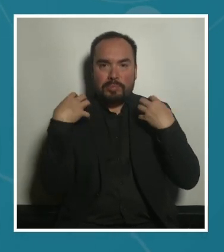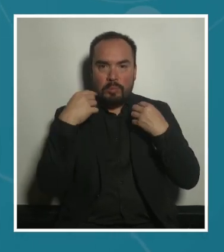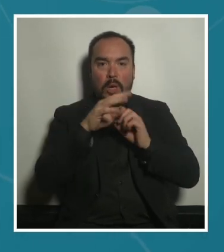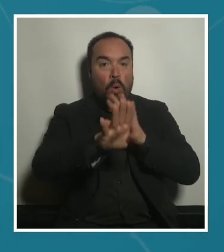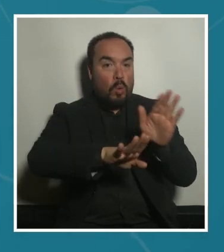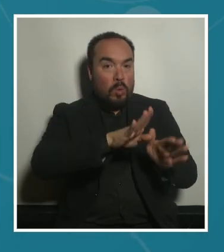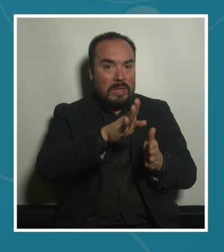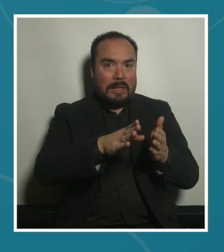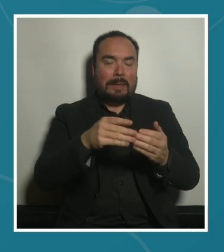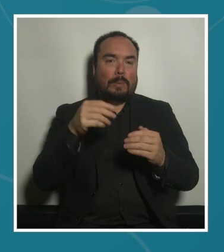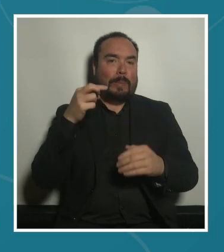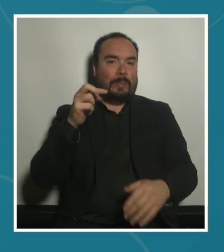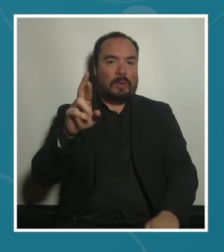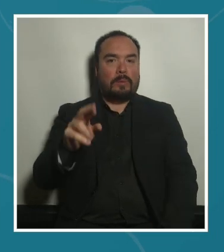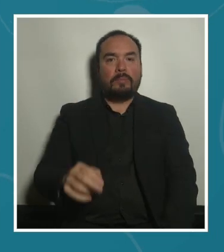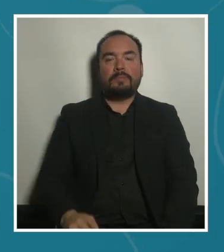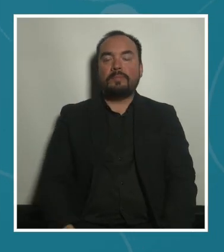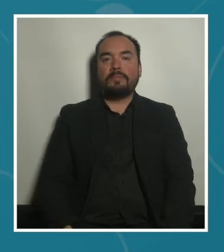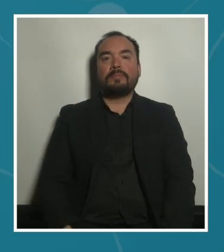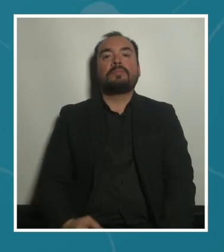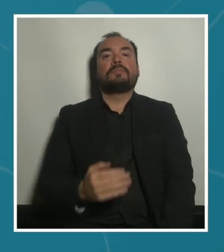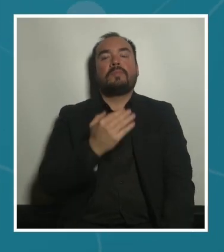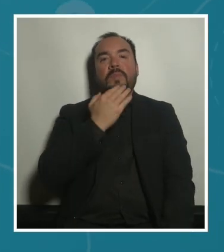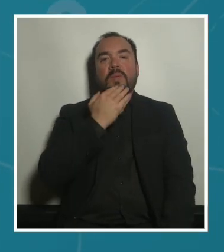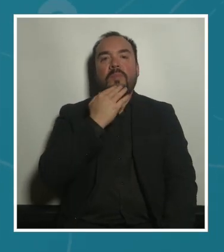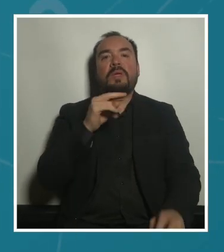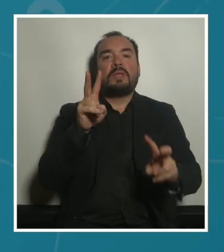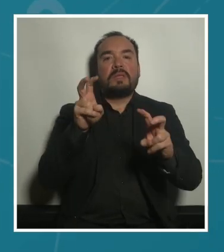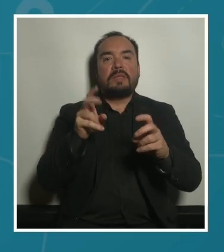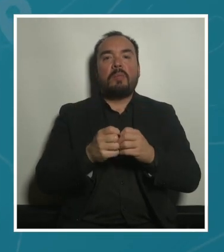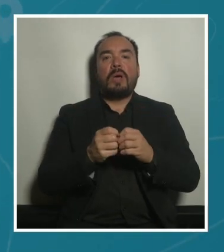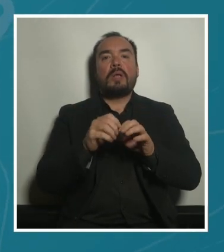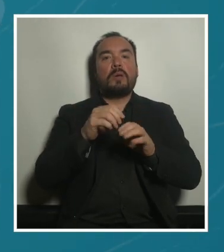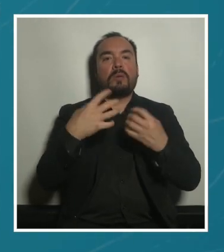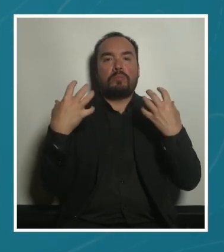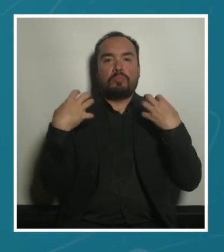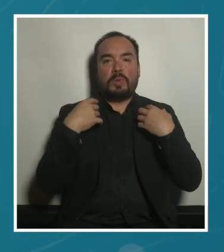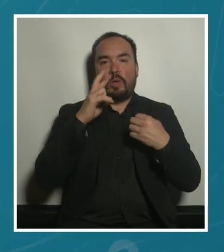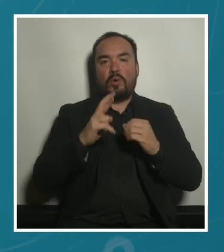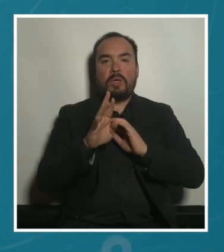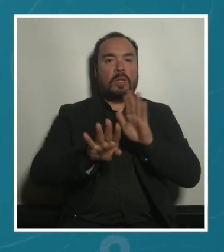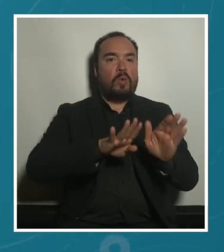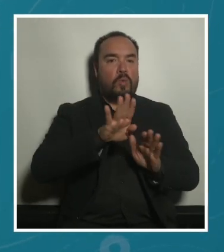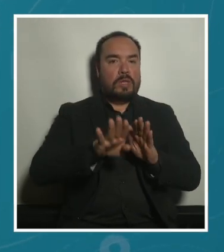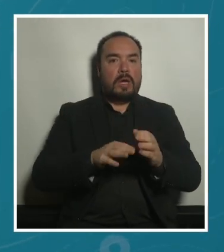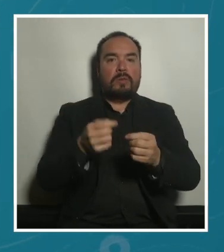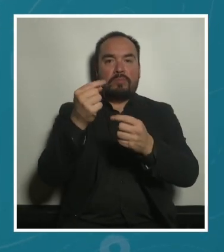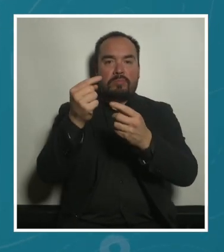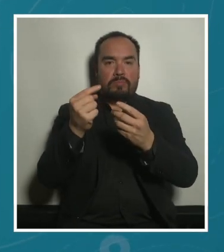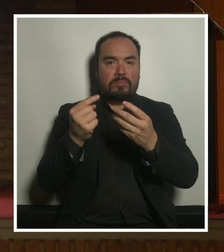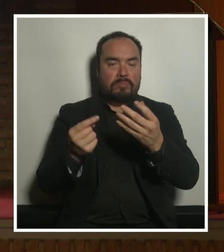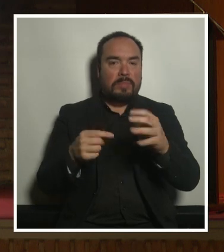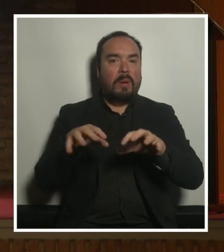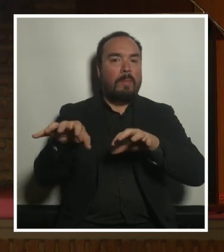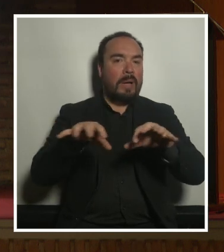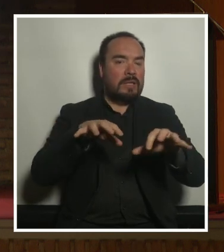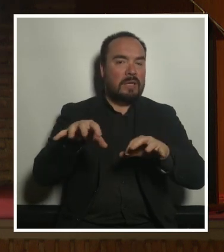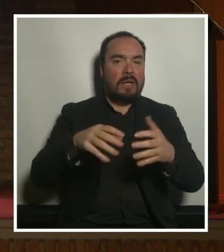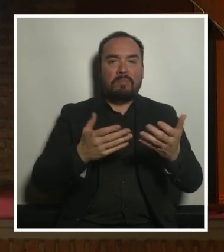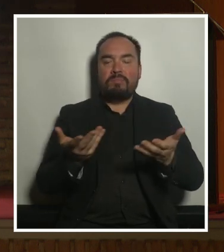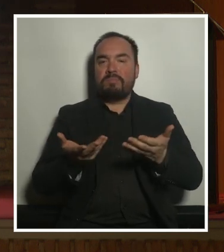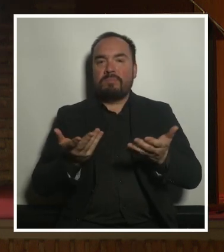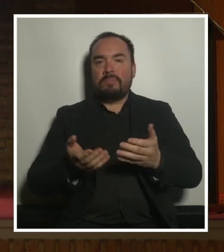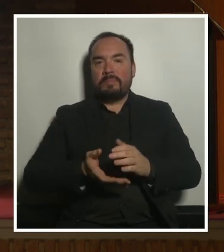cuando hablamos de la materialidad de los cuidados al final estamos hablando como las diferentes